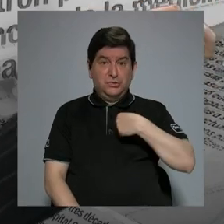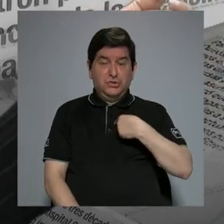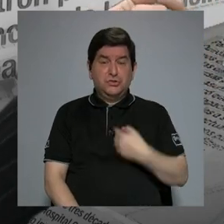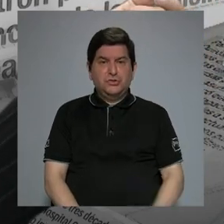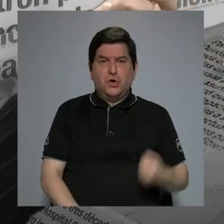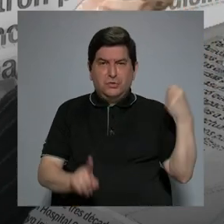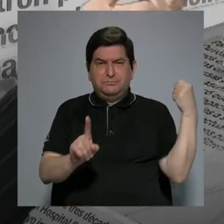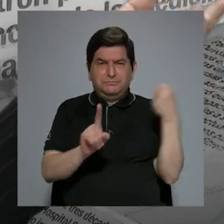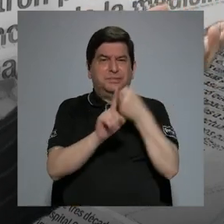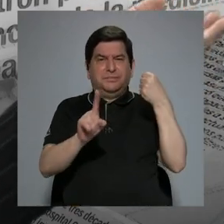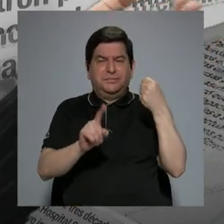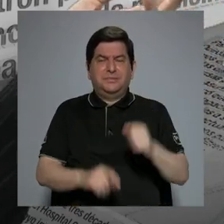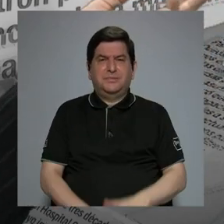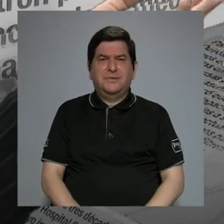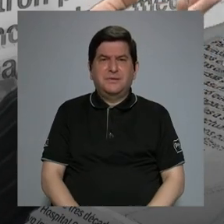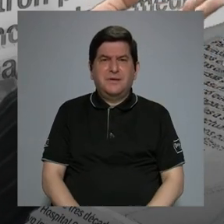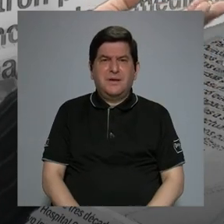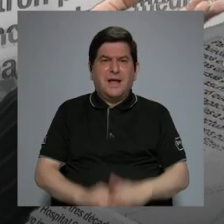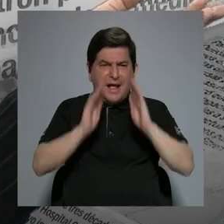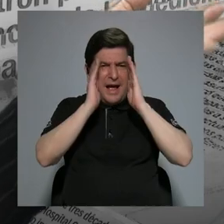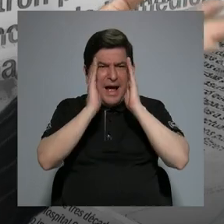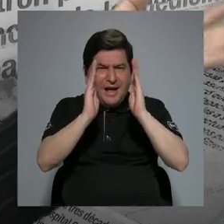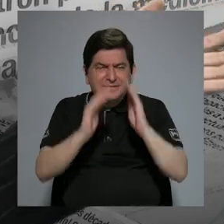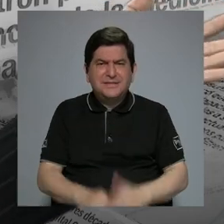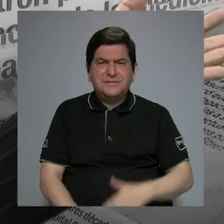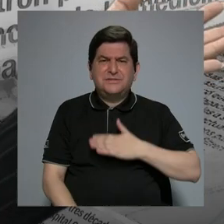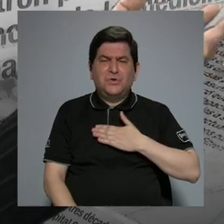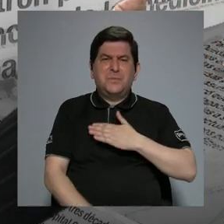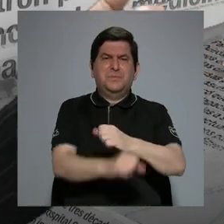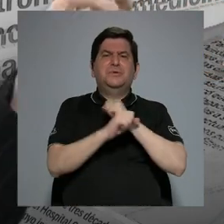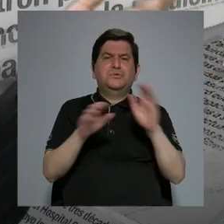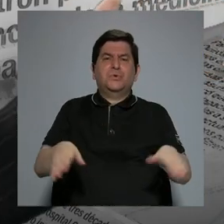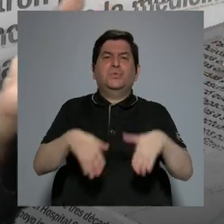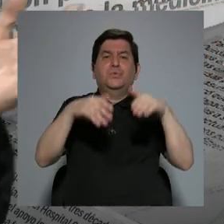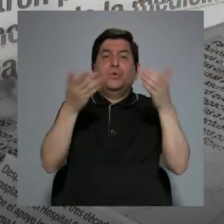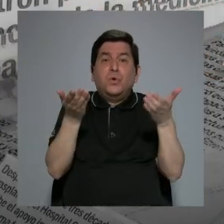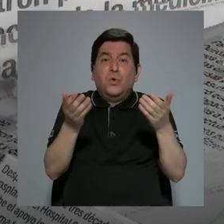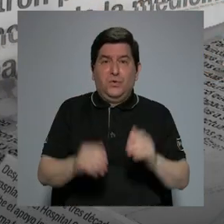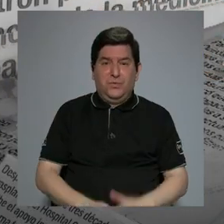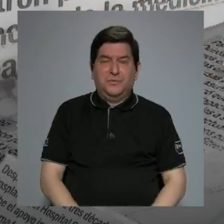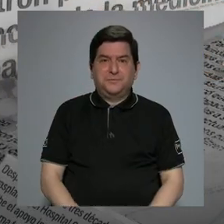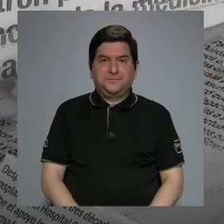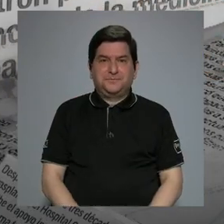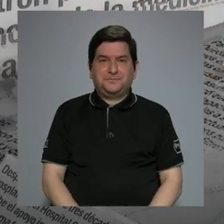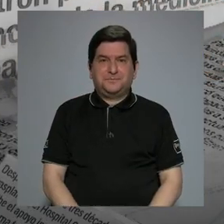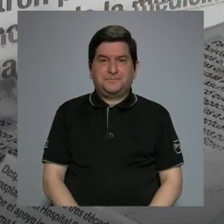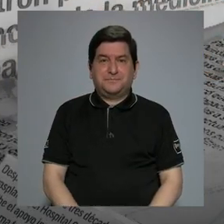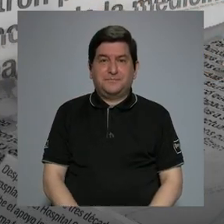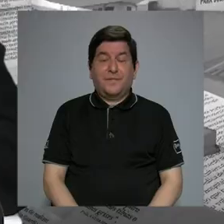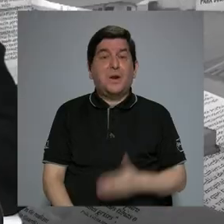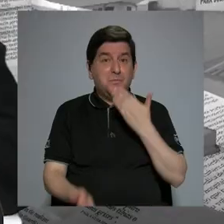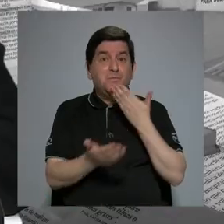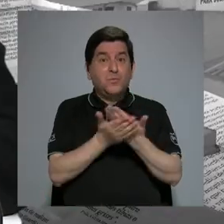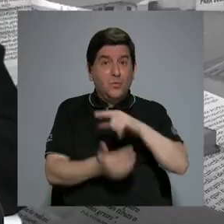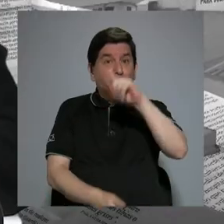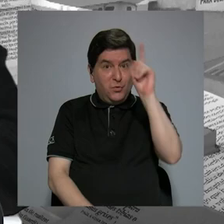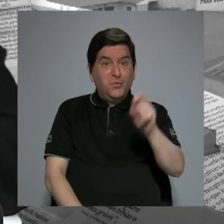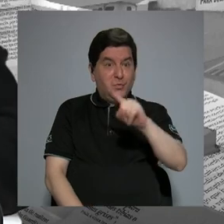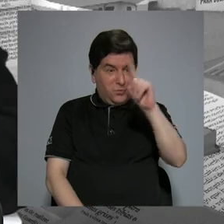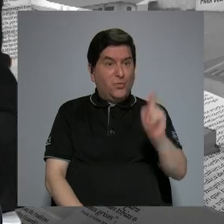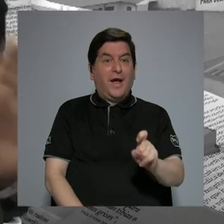accidento, cómo cubre mi póliza, etcétera. Vean qué buenas preguntas.